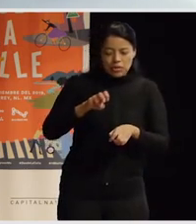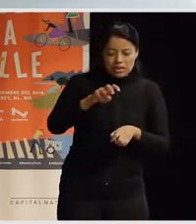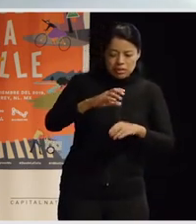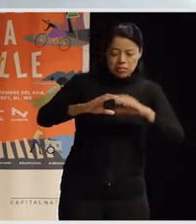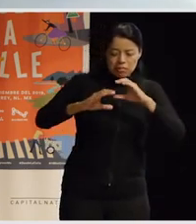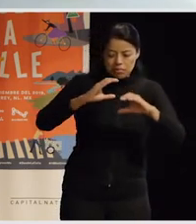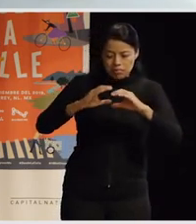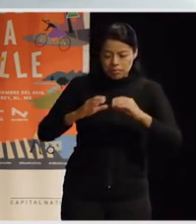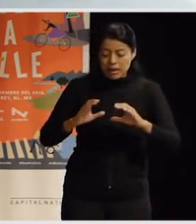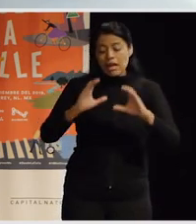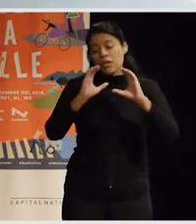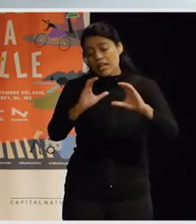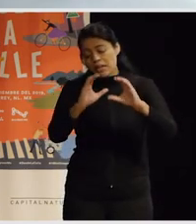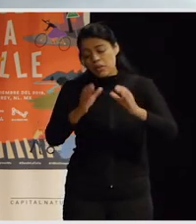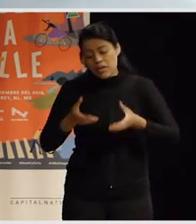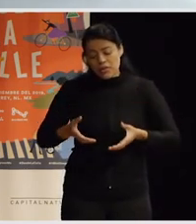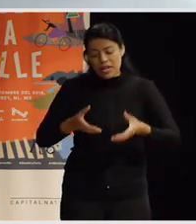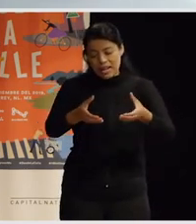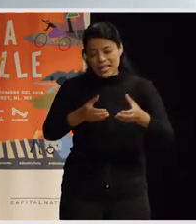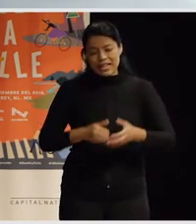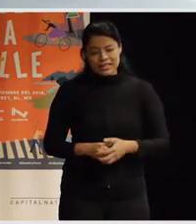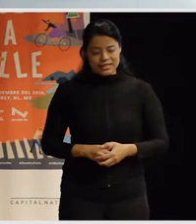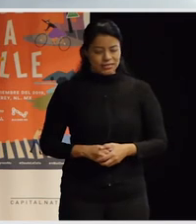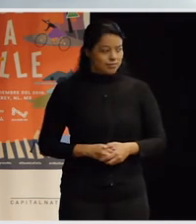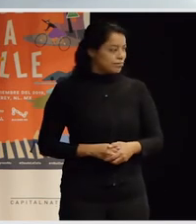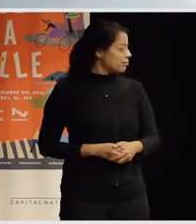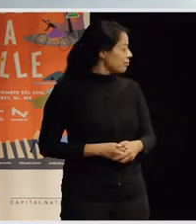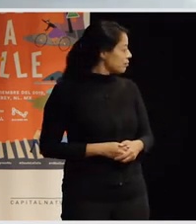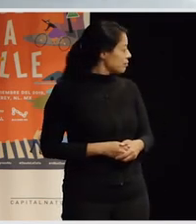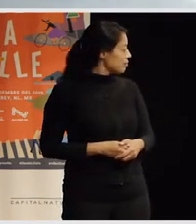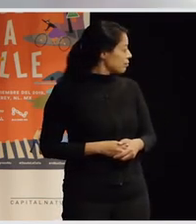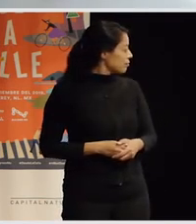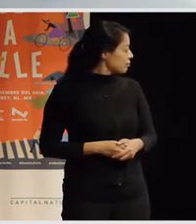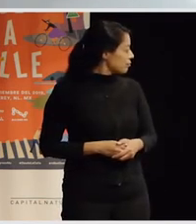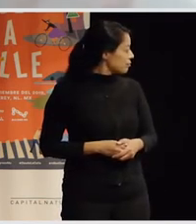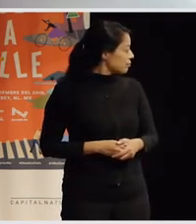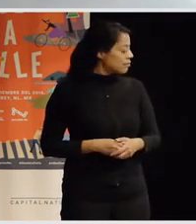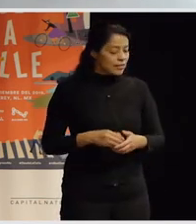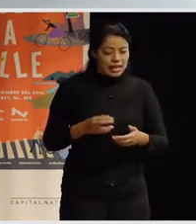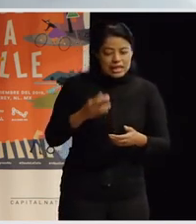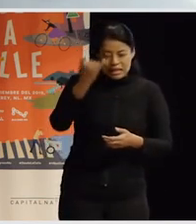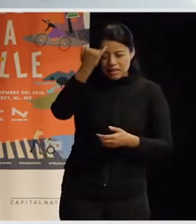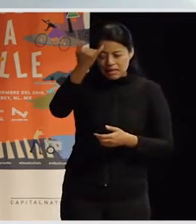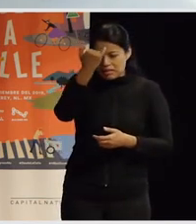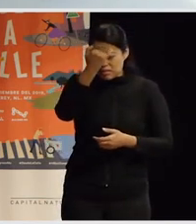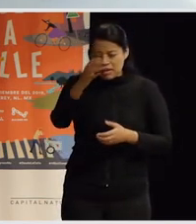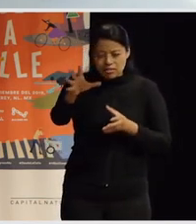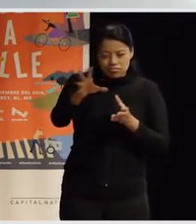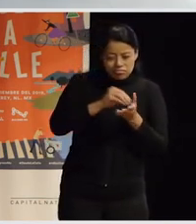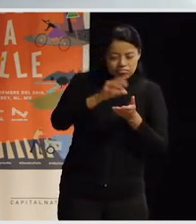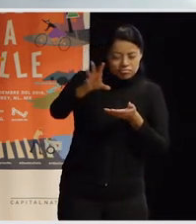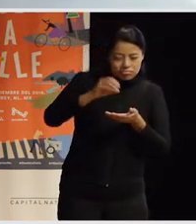ese debate a la calle, porque yo que estaba sacando fotos fuera de la acción, digamos, ¿no? Como de una manera y como un poco recogiendo más lo que decía la ciudadanía,